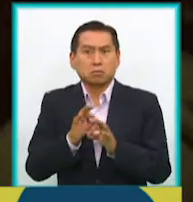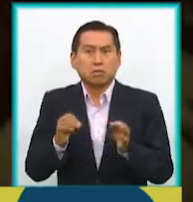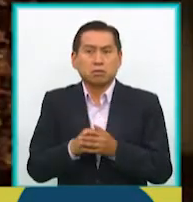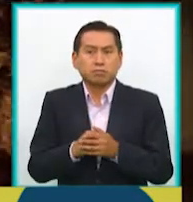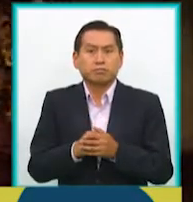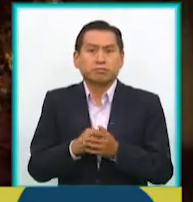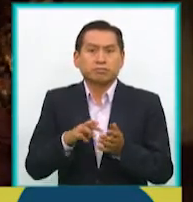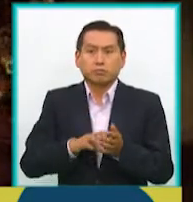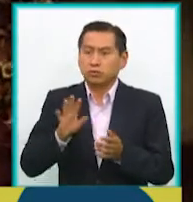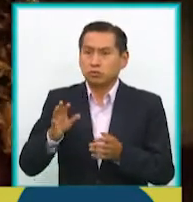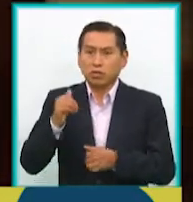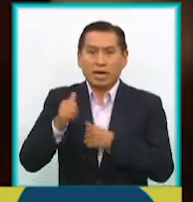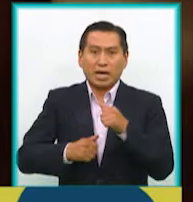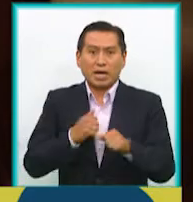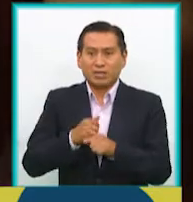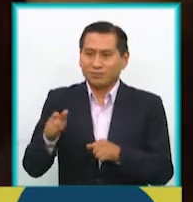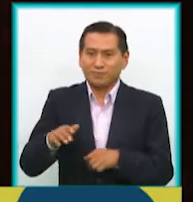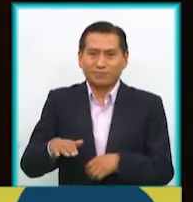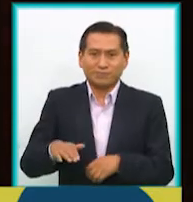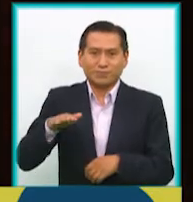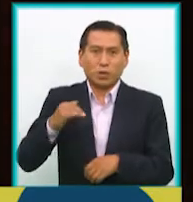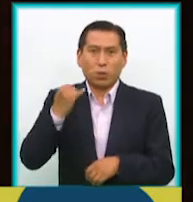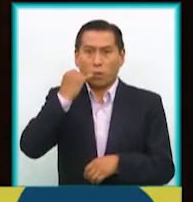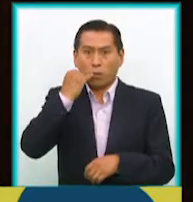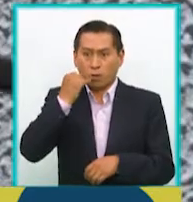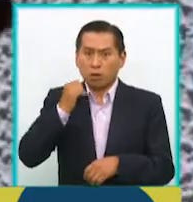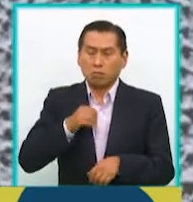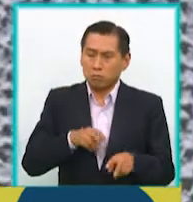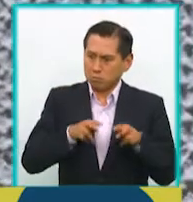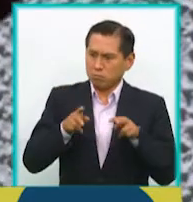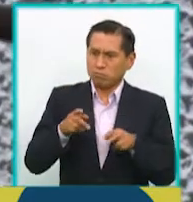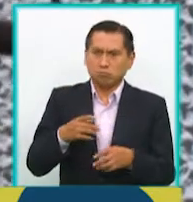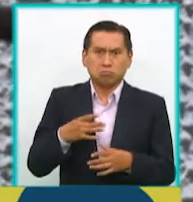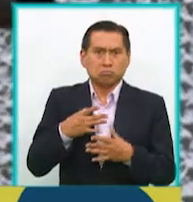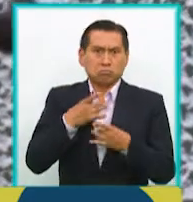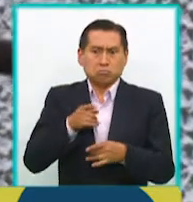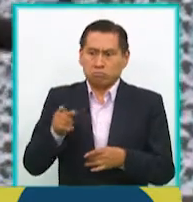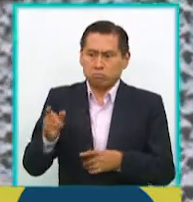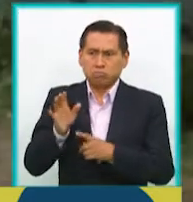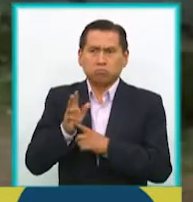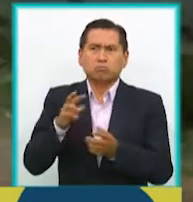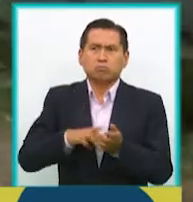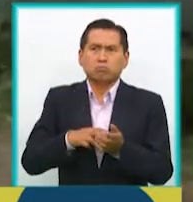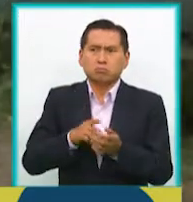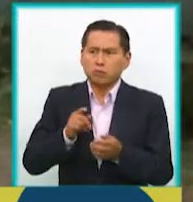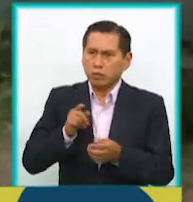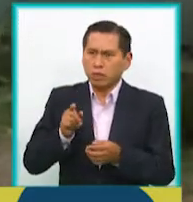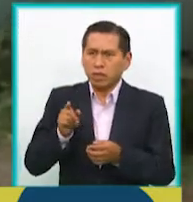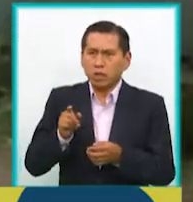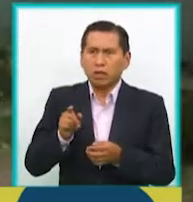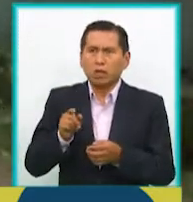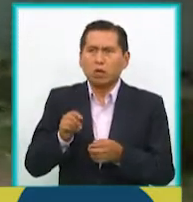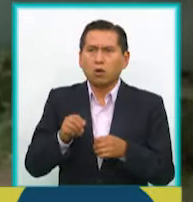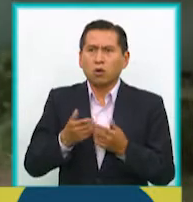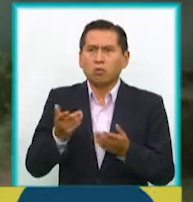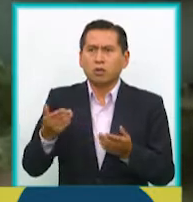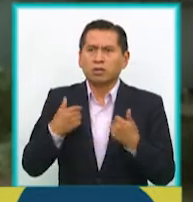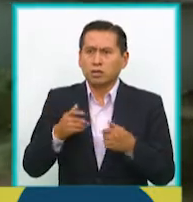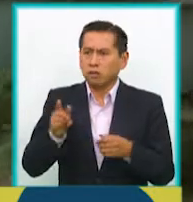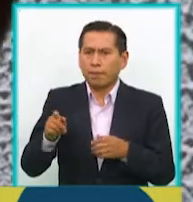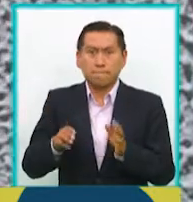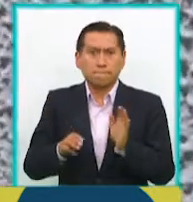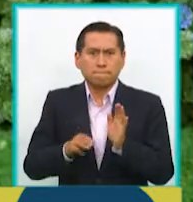en su corta edad es súper interesante verlo, cómo él tiene esa